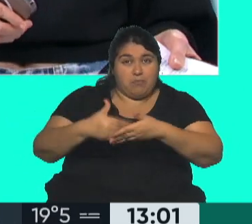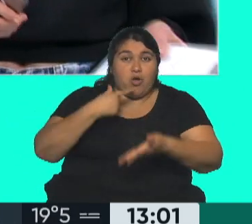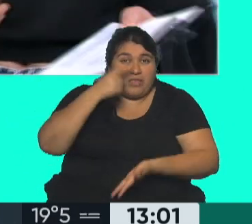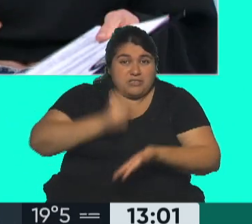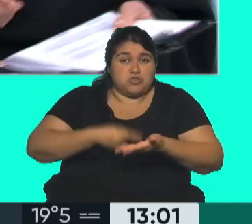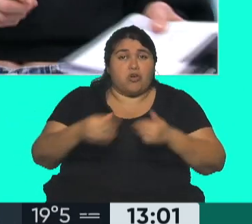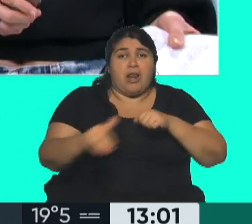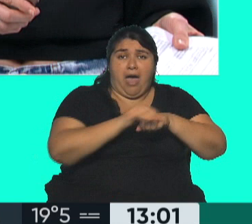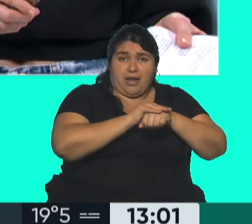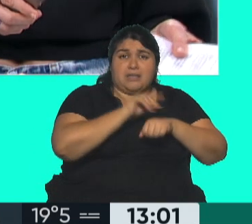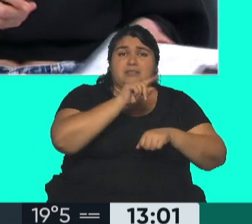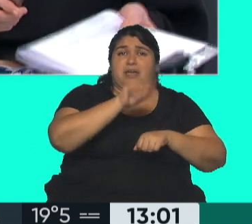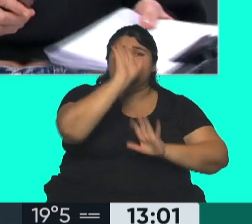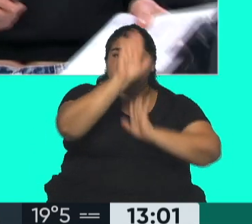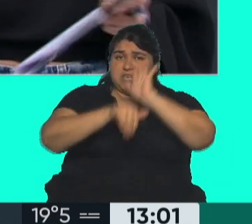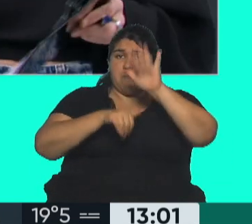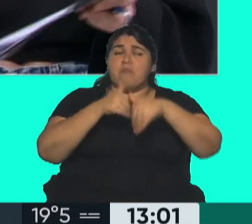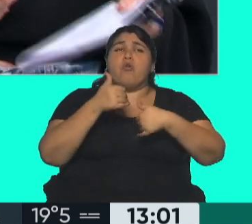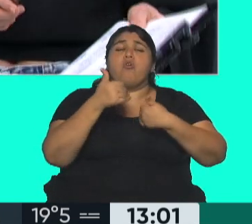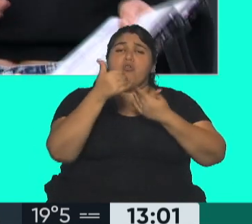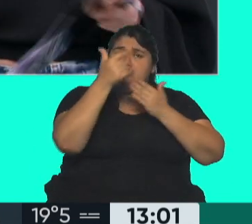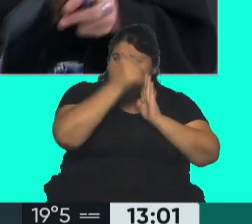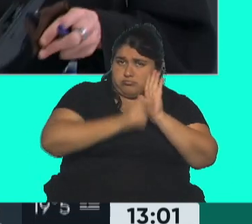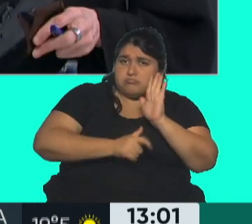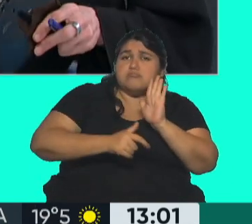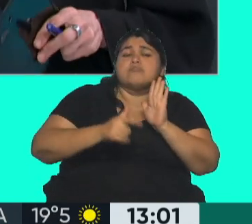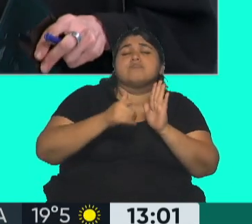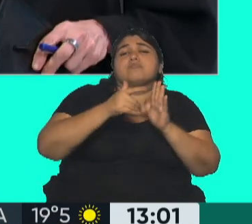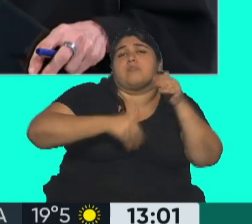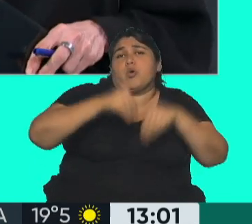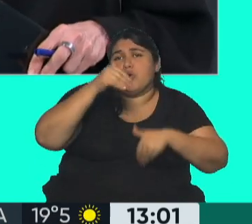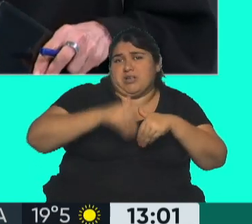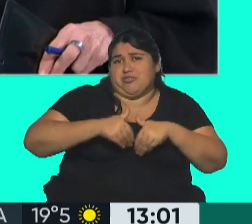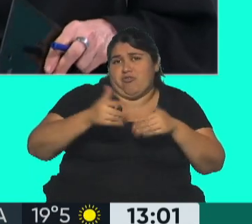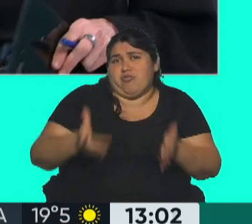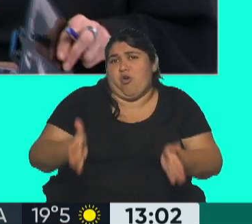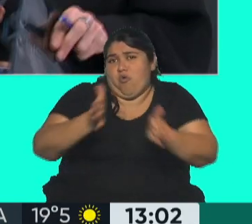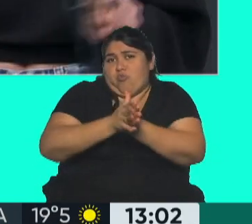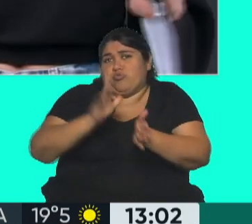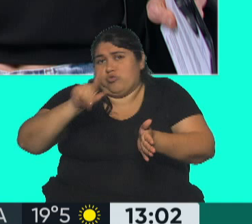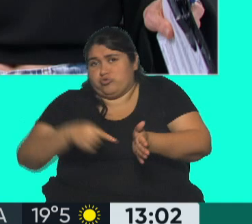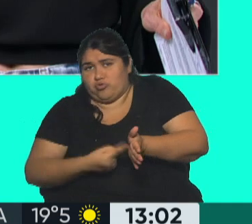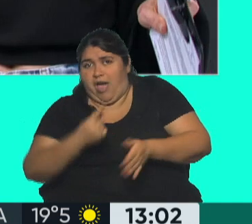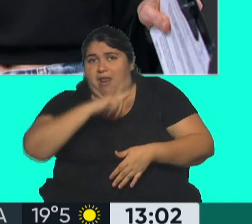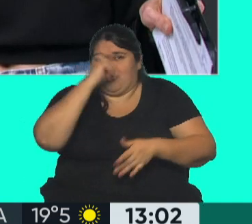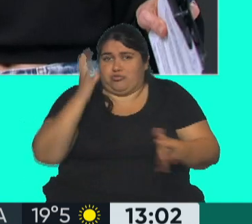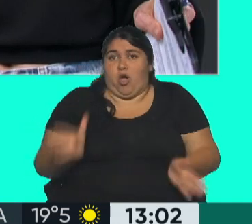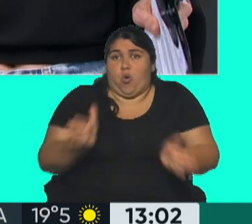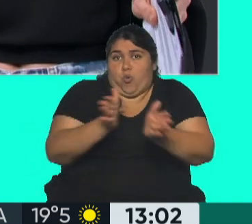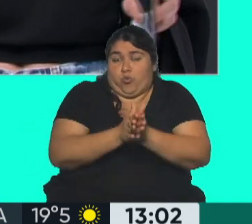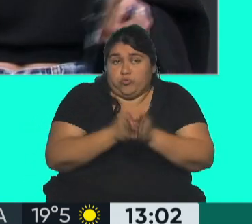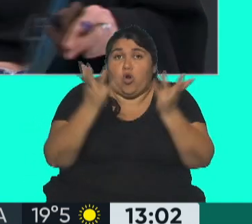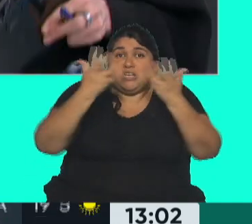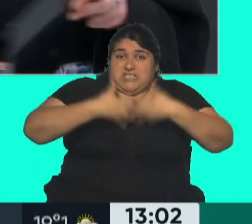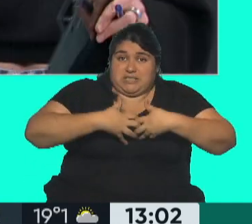RETA de convocar elecciones concurrentes. Esto es elecciones simultáneas, las nacionales, con las de la Ciudad de Buenos Aires, pero con urnas y sistemas